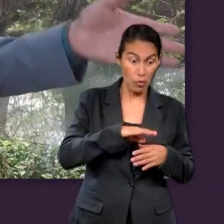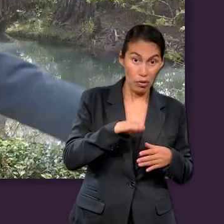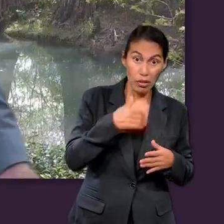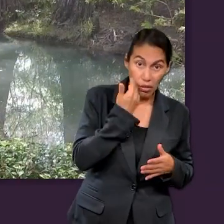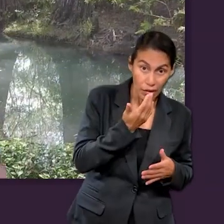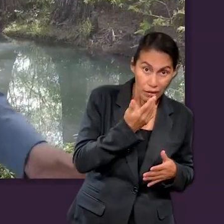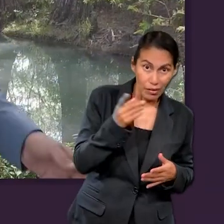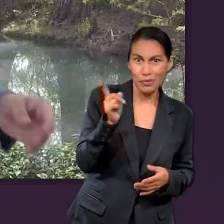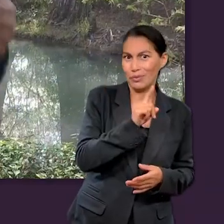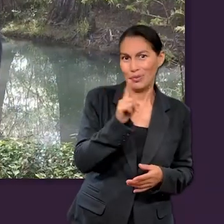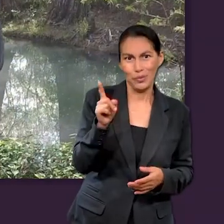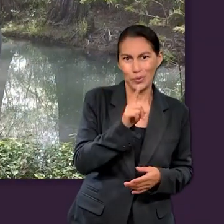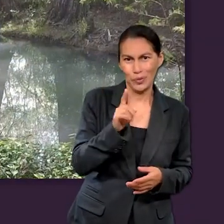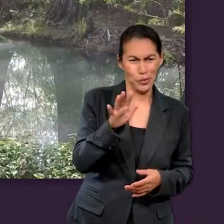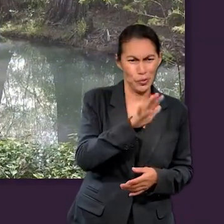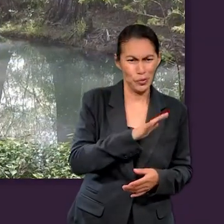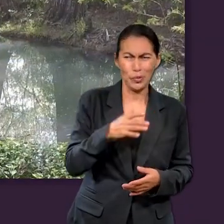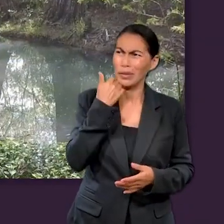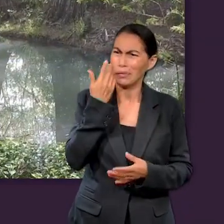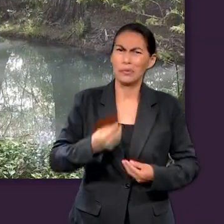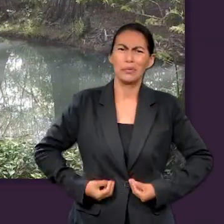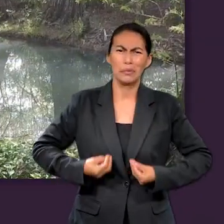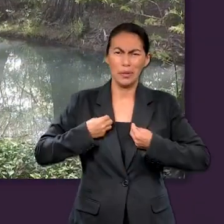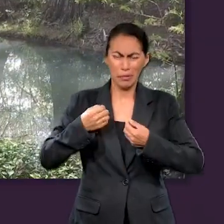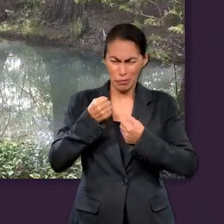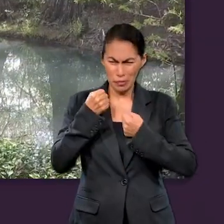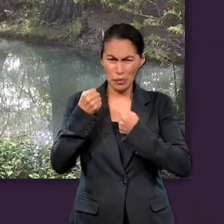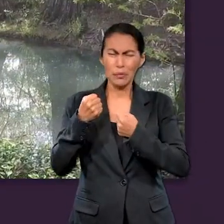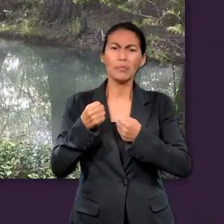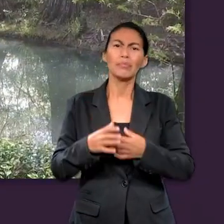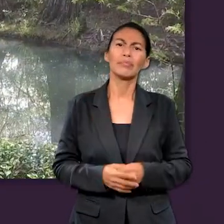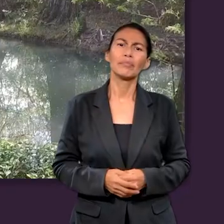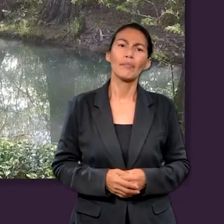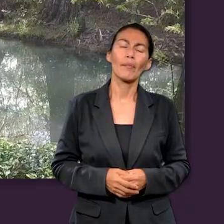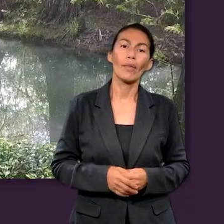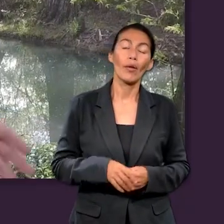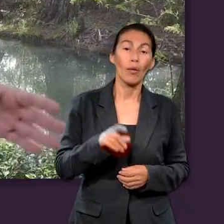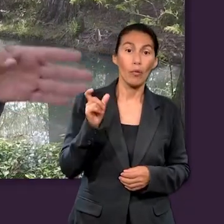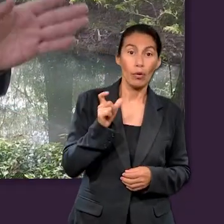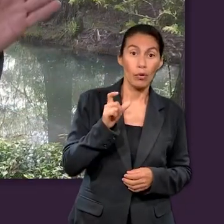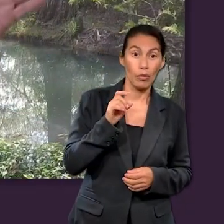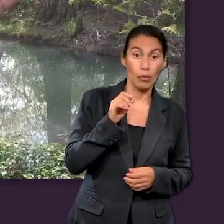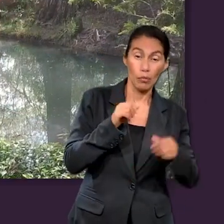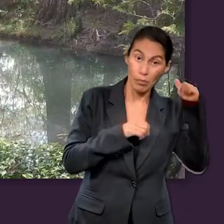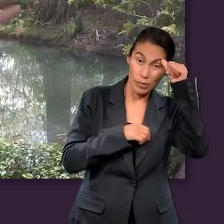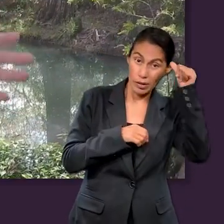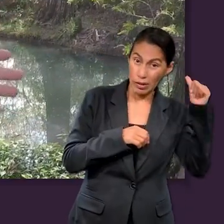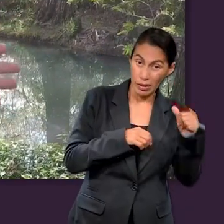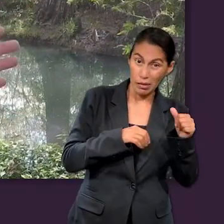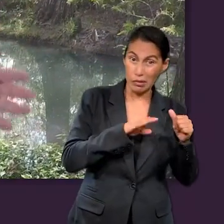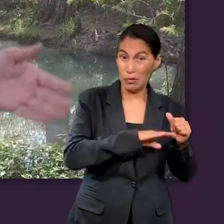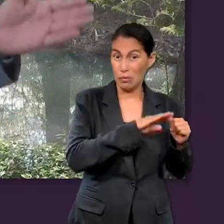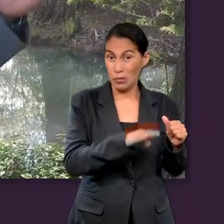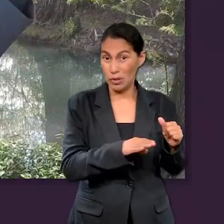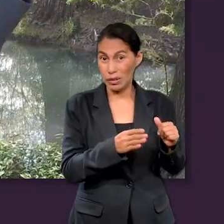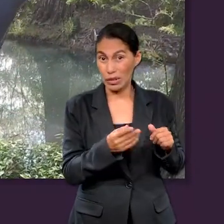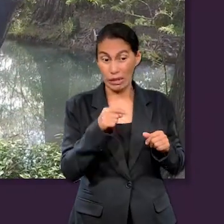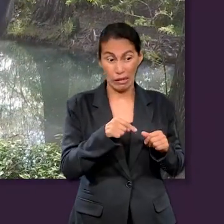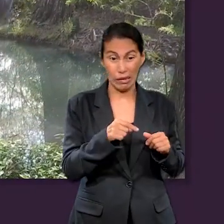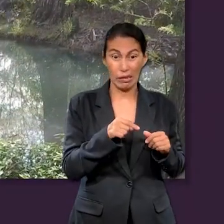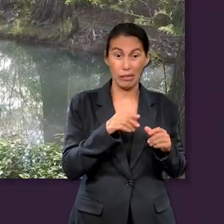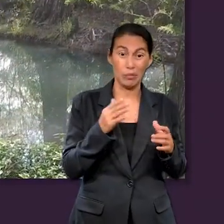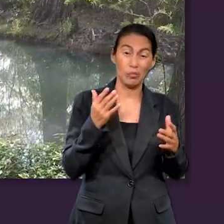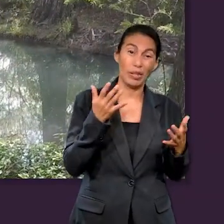bajar a la tumba. Nadie. Le huimos a la muerte, nos aferramos a la vida. Y desde el momento en que el pecado y la muerte entran